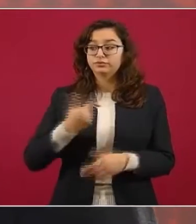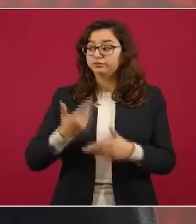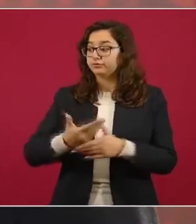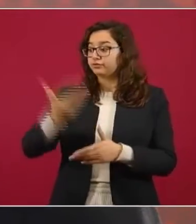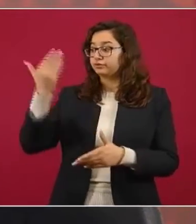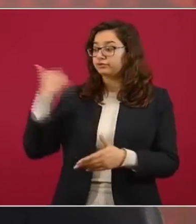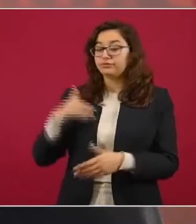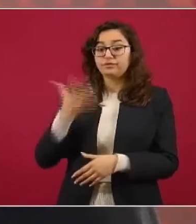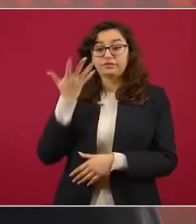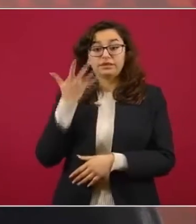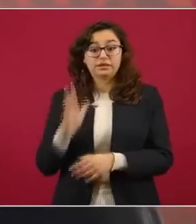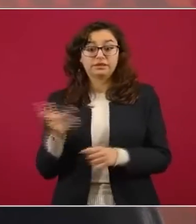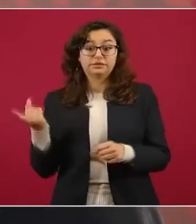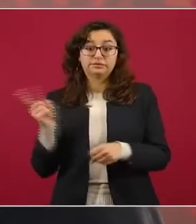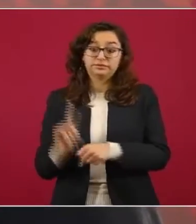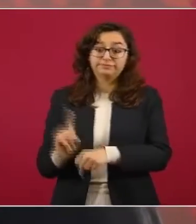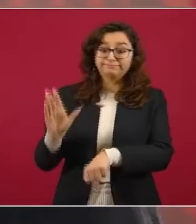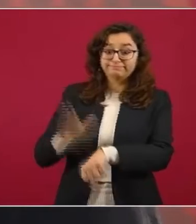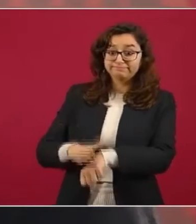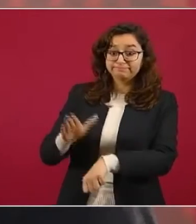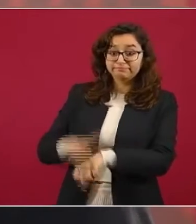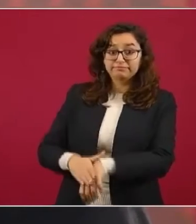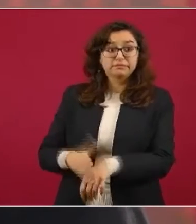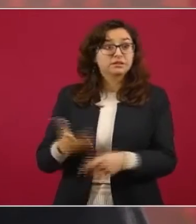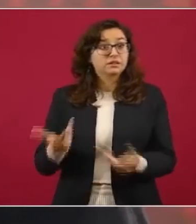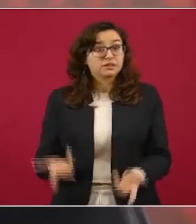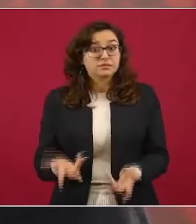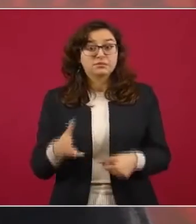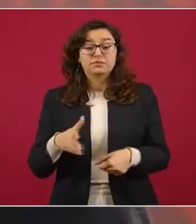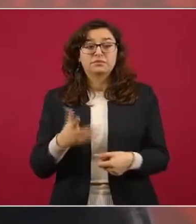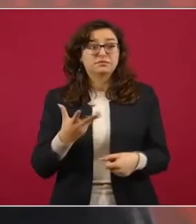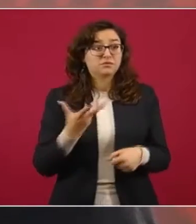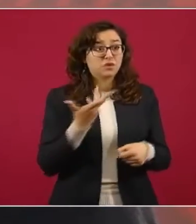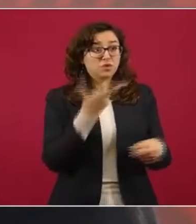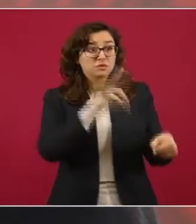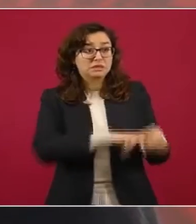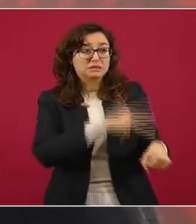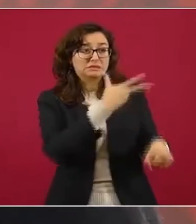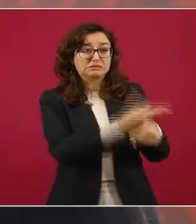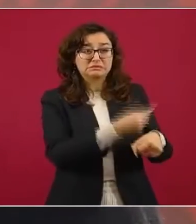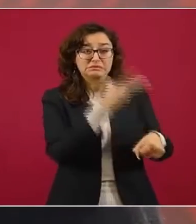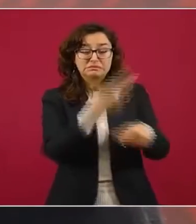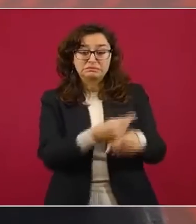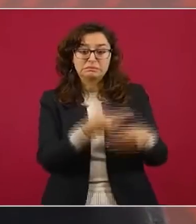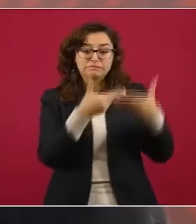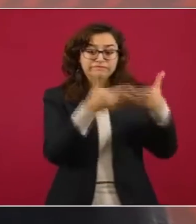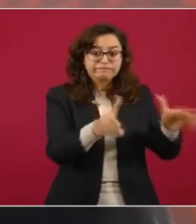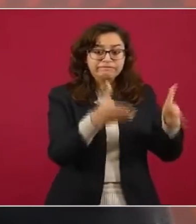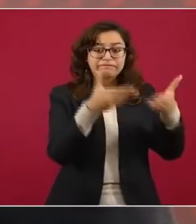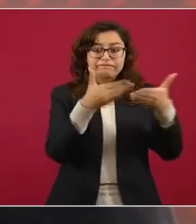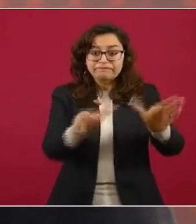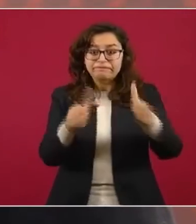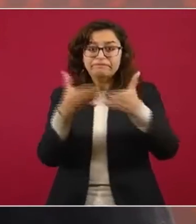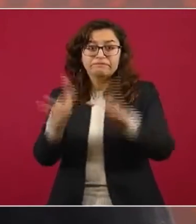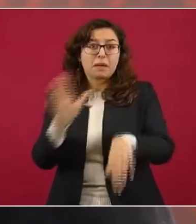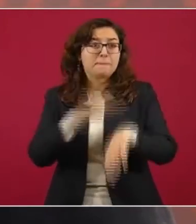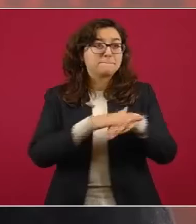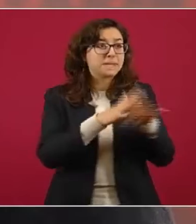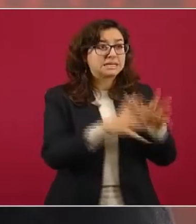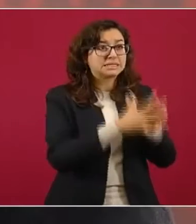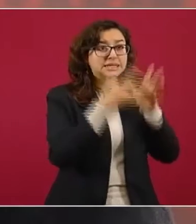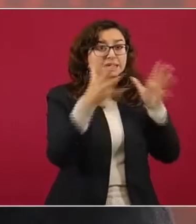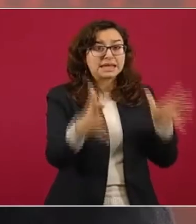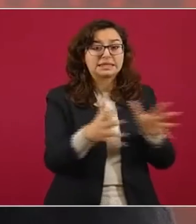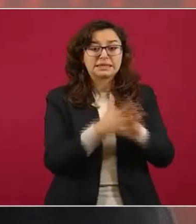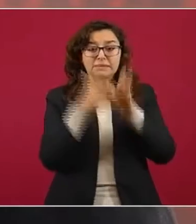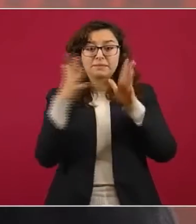aumentando la capacidad hospitalaria, esto es que